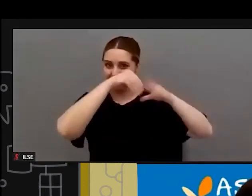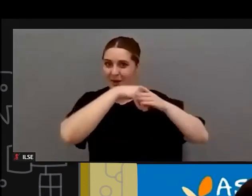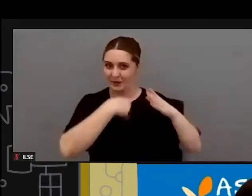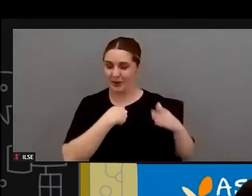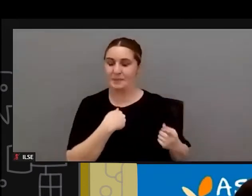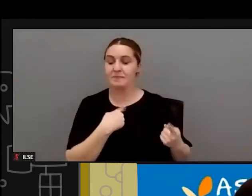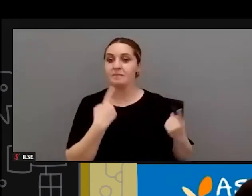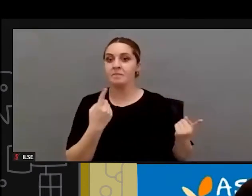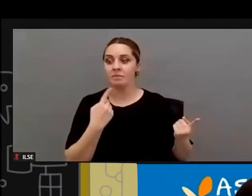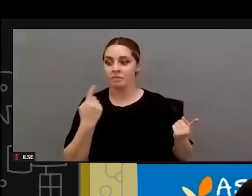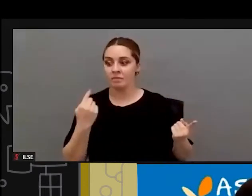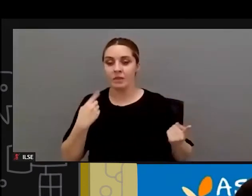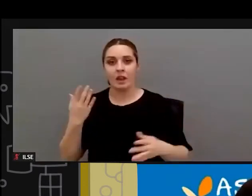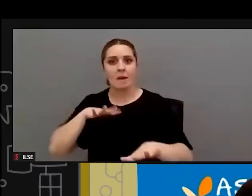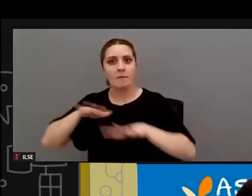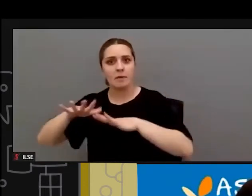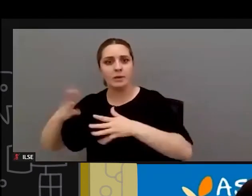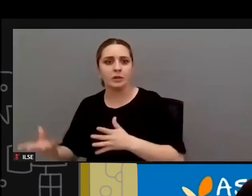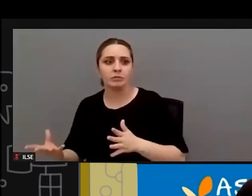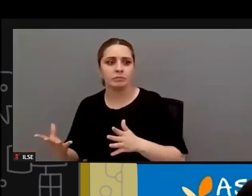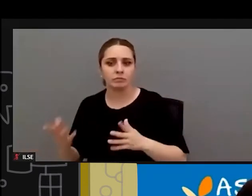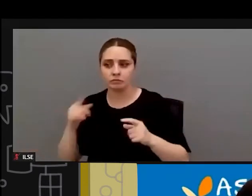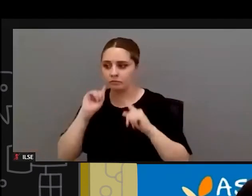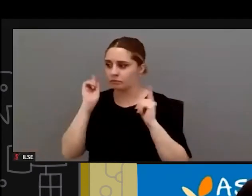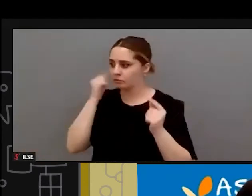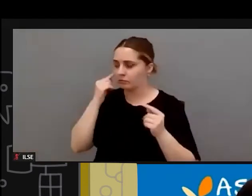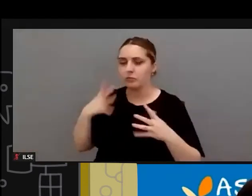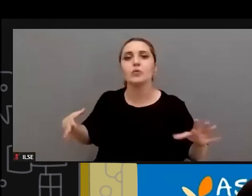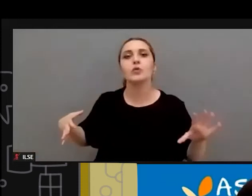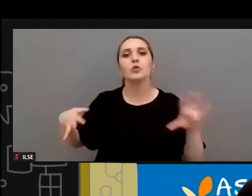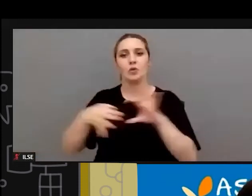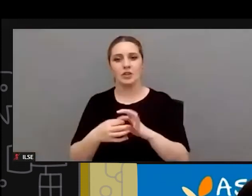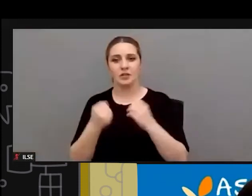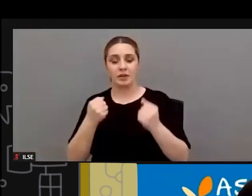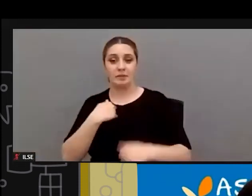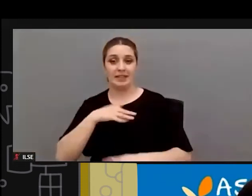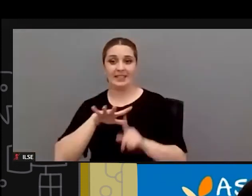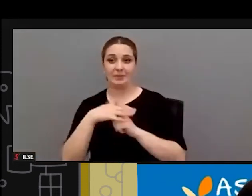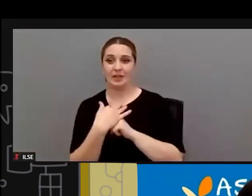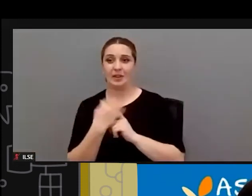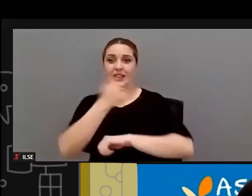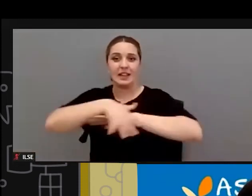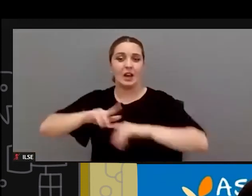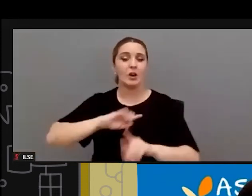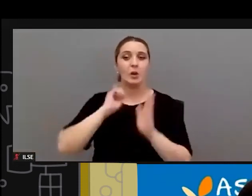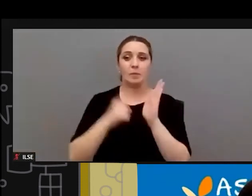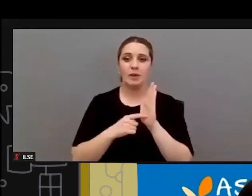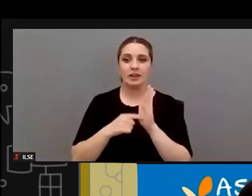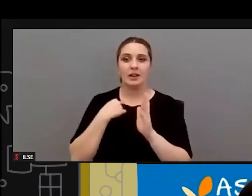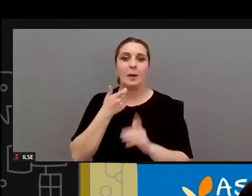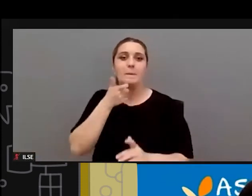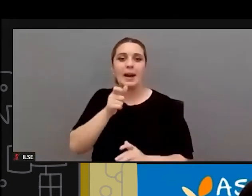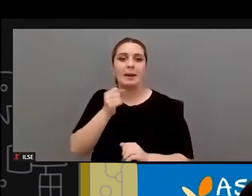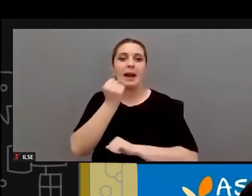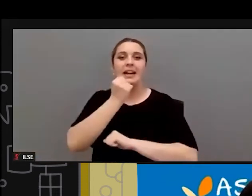tanto esto ha contribuido muchísimo y hemos hemos unido fuerzas en mi caso hay una intersecionalidad absoluta que es una palabra que tanto le gusta a María